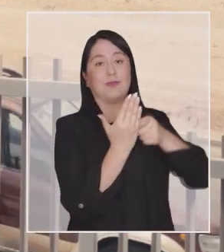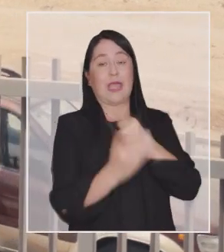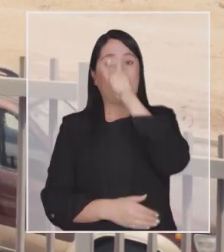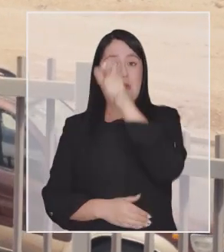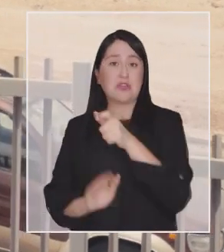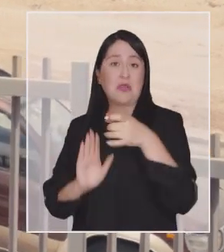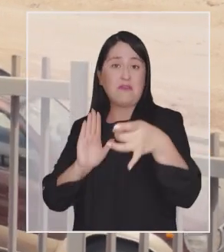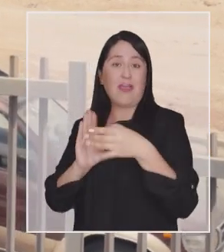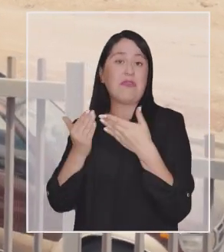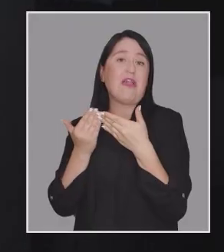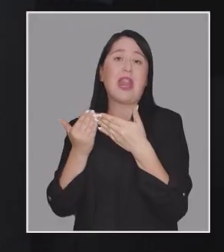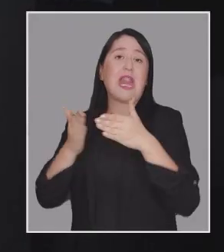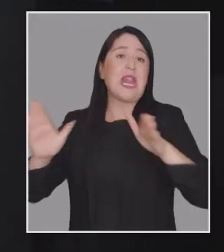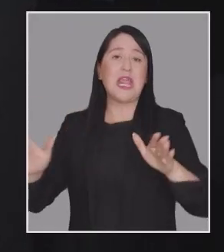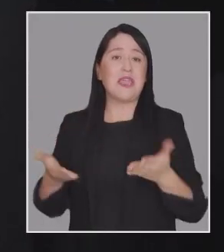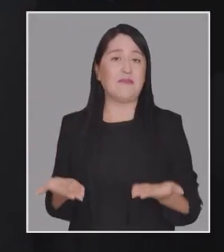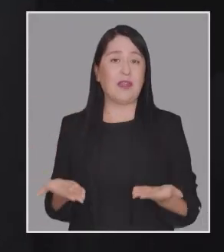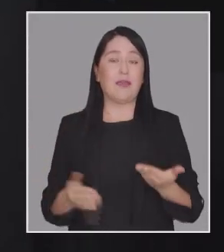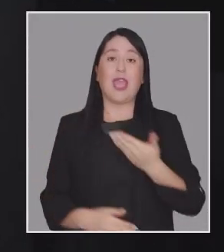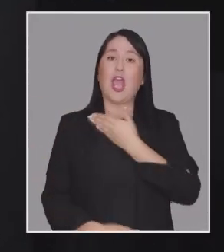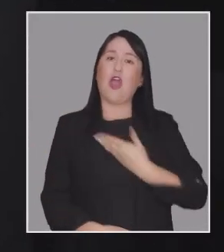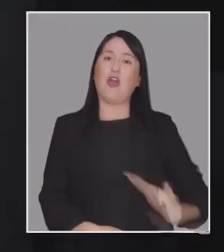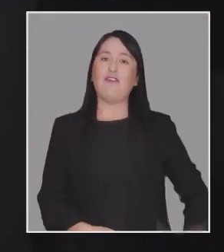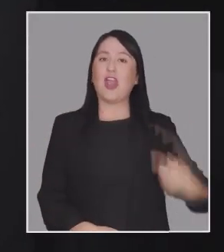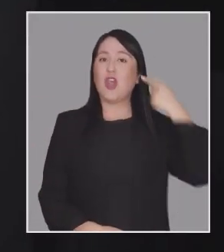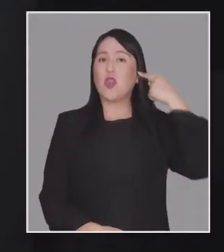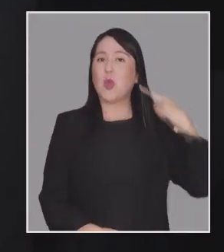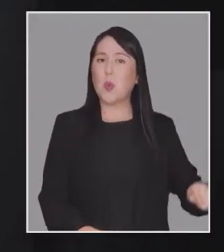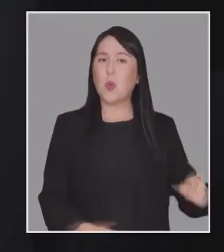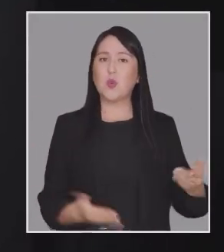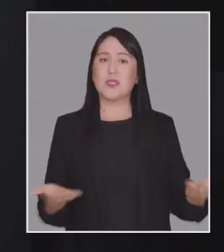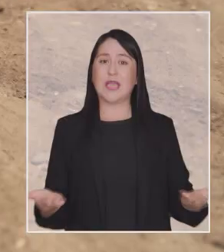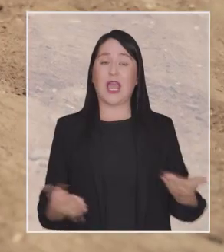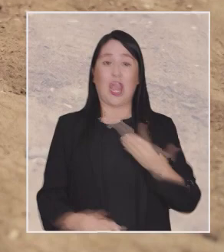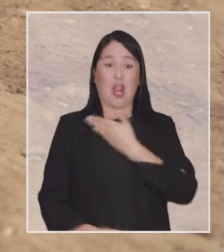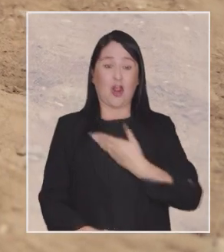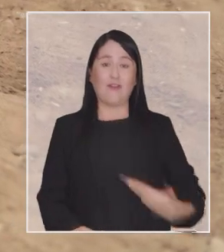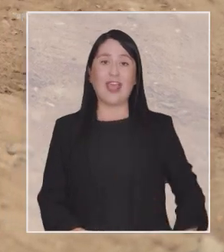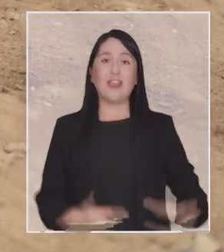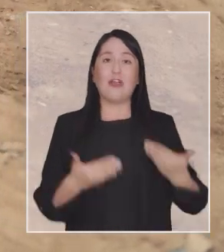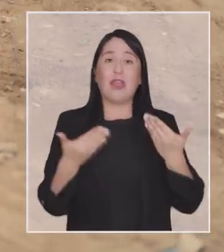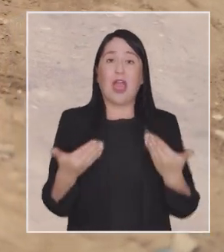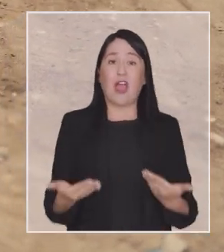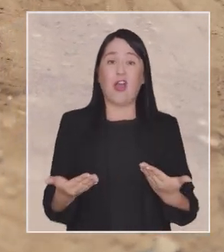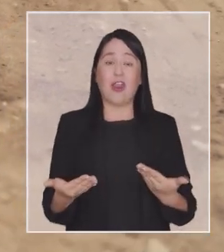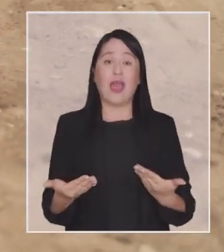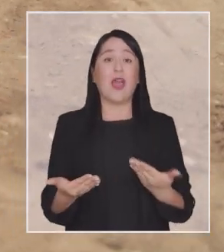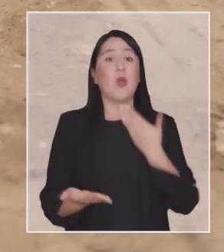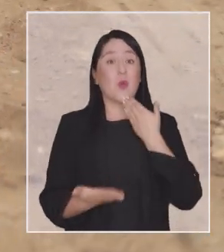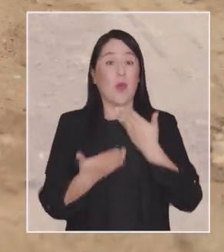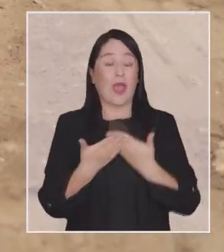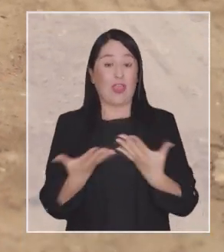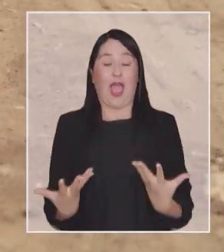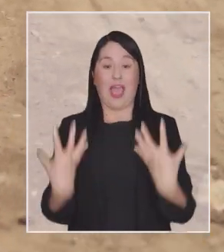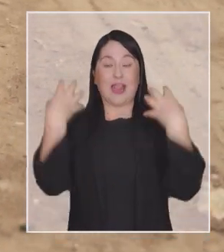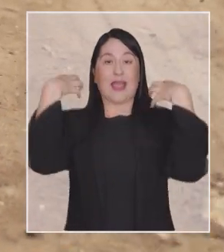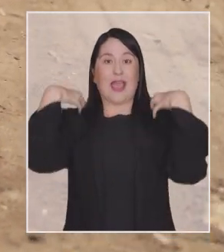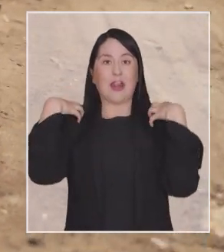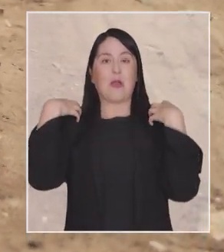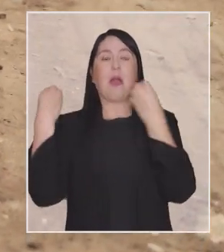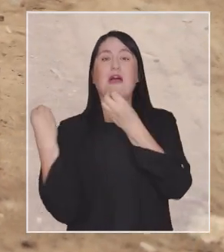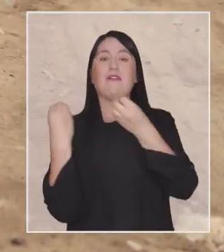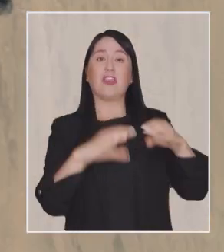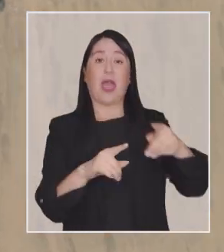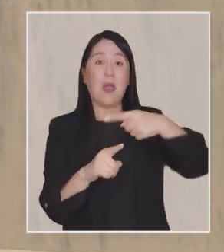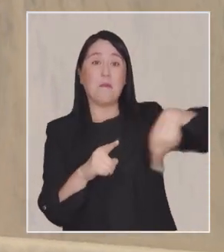encerrado. Y el delincuente vive libre. Y el gobierno no escucha. Yo siento que el gobierno de turno nos tiene abandonados desde el momento